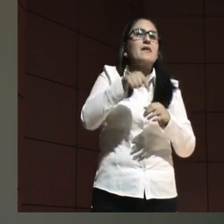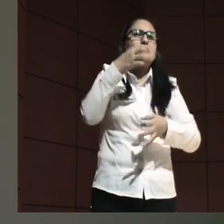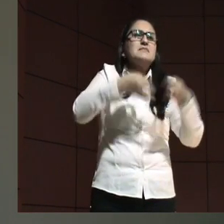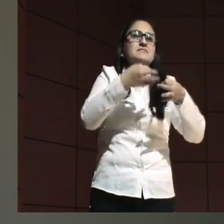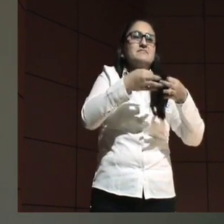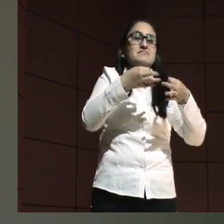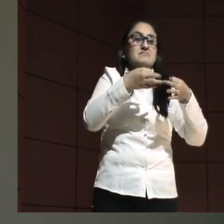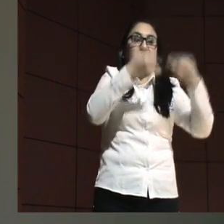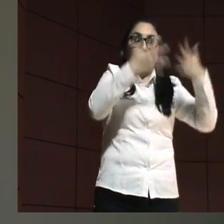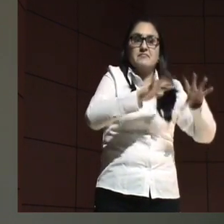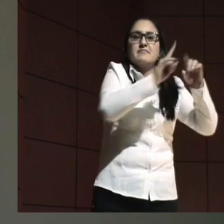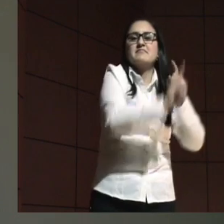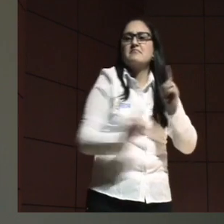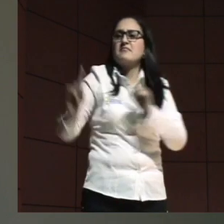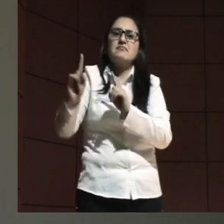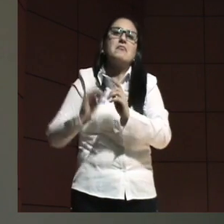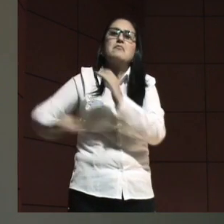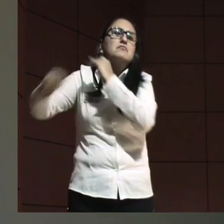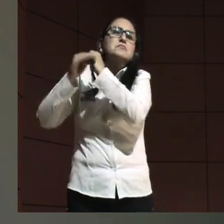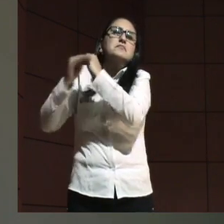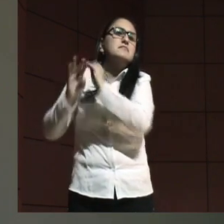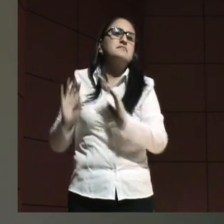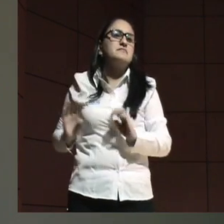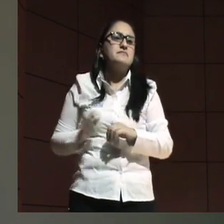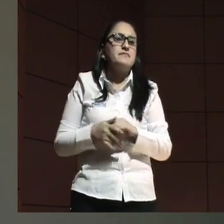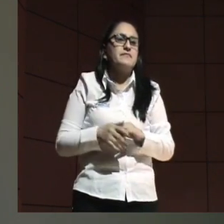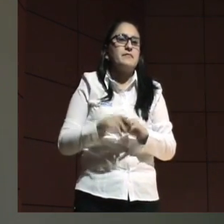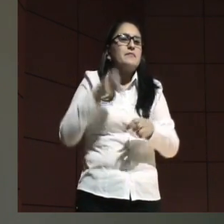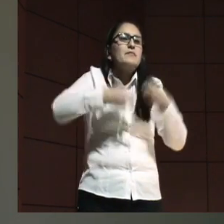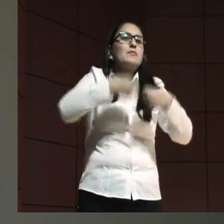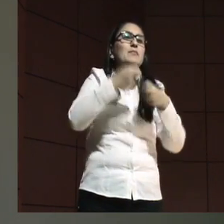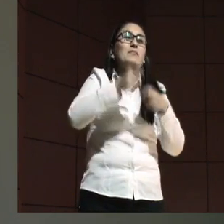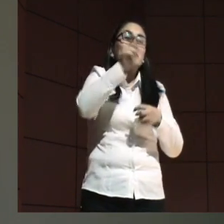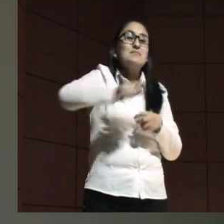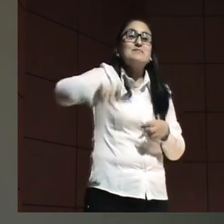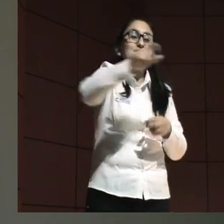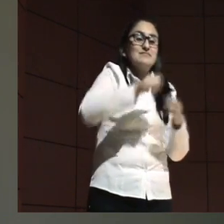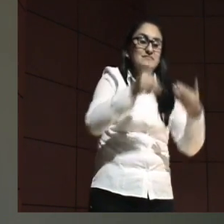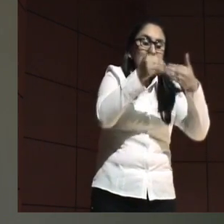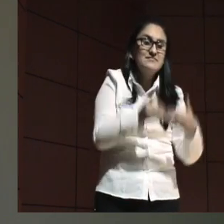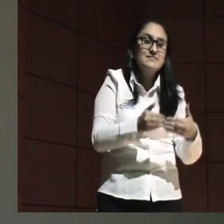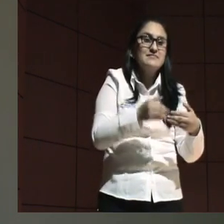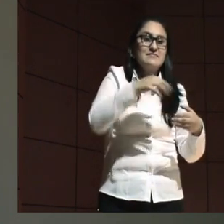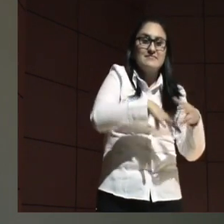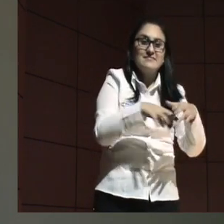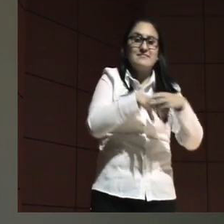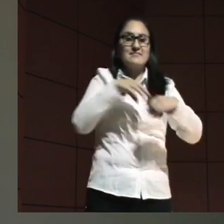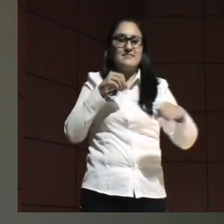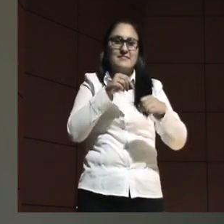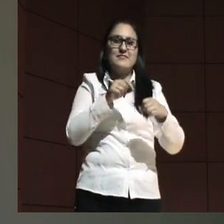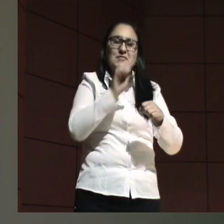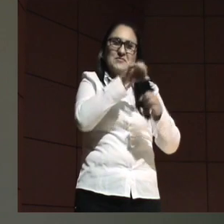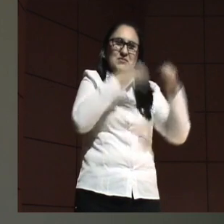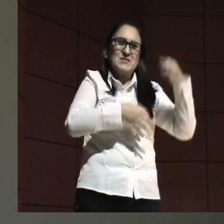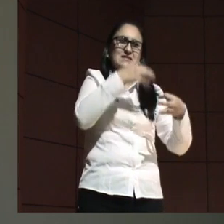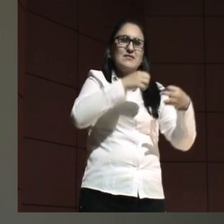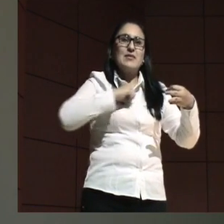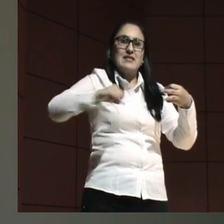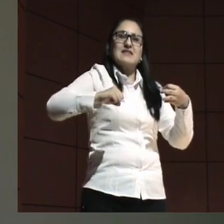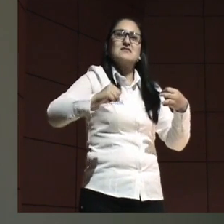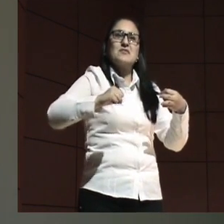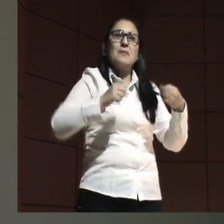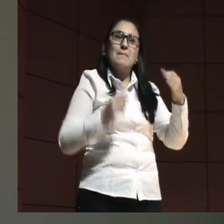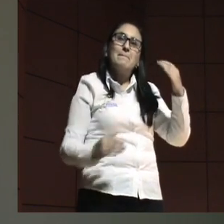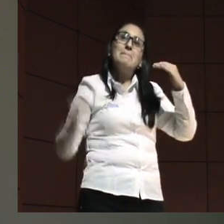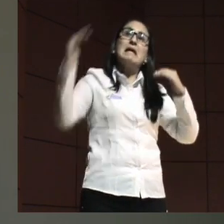seguimos siendo iguales. El problema es que ni siquiera las personas con discapacidad han salido del estrado con derecho más